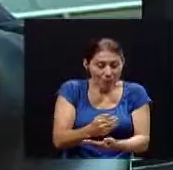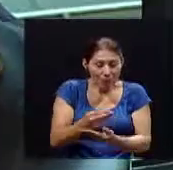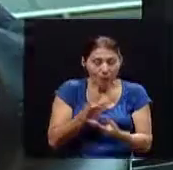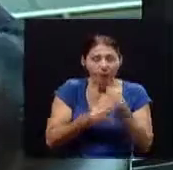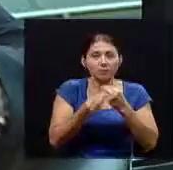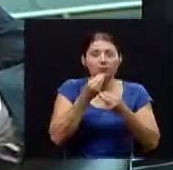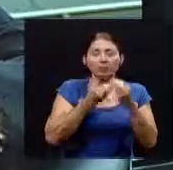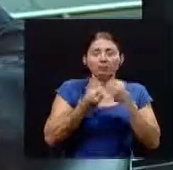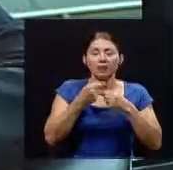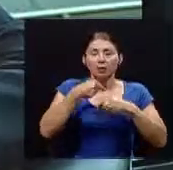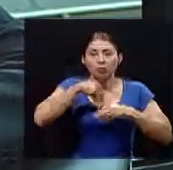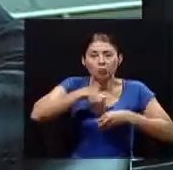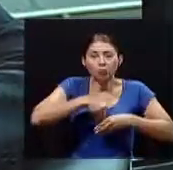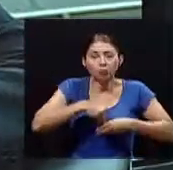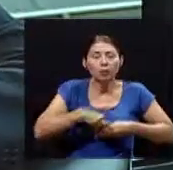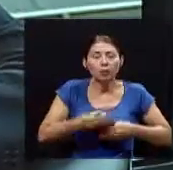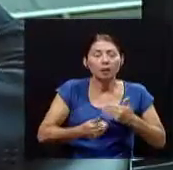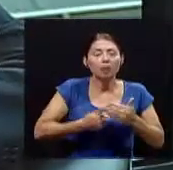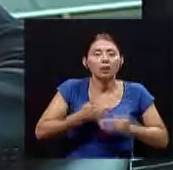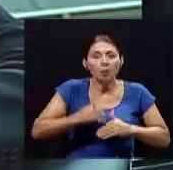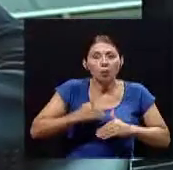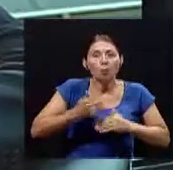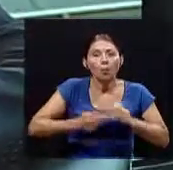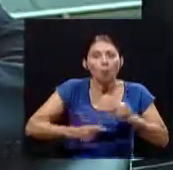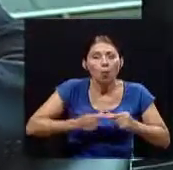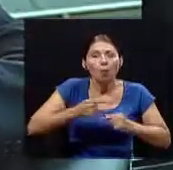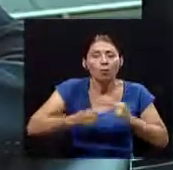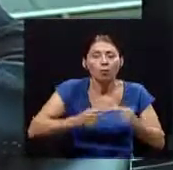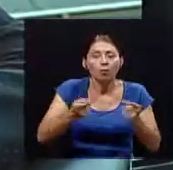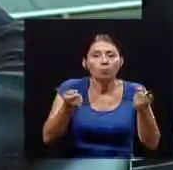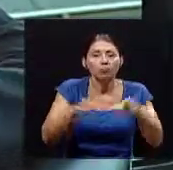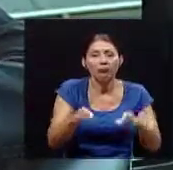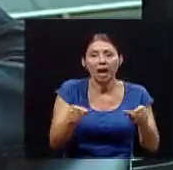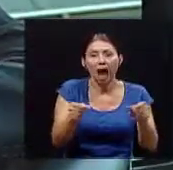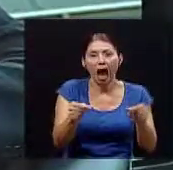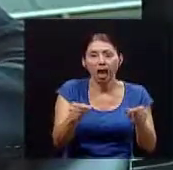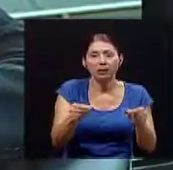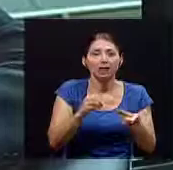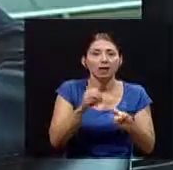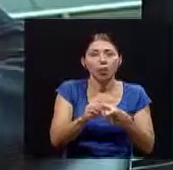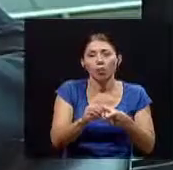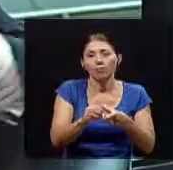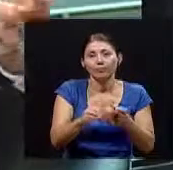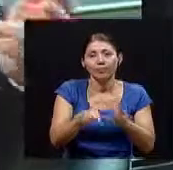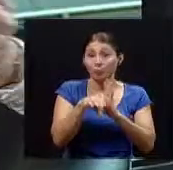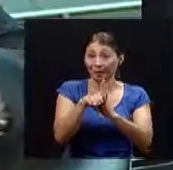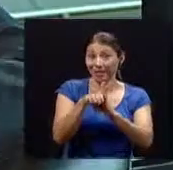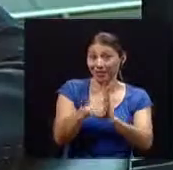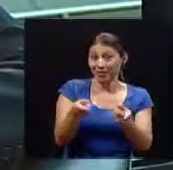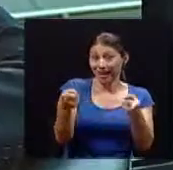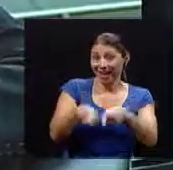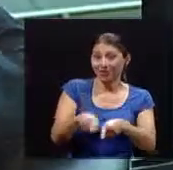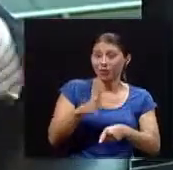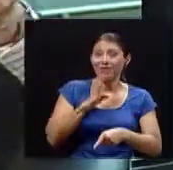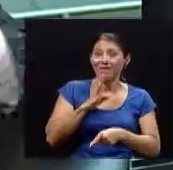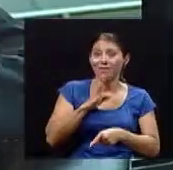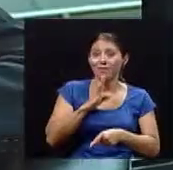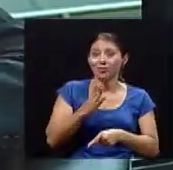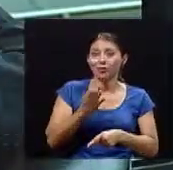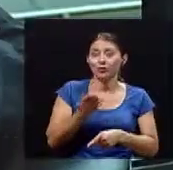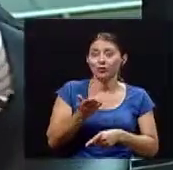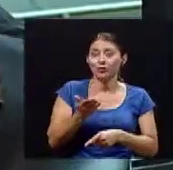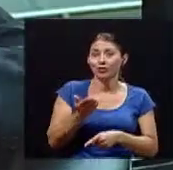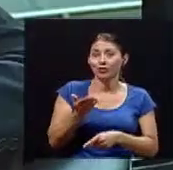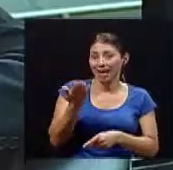algunos que tienen un efecto acumulativo que nos van a ir provocando efectos cancerígenos algunos otros aspectos bueno el caso que hablamos en